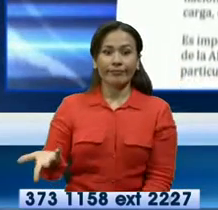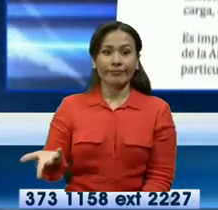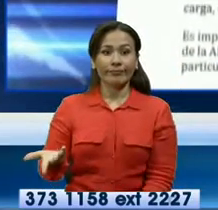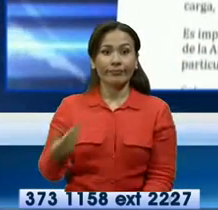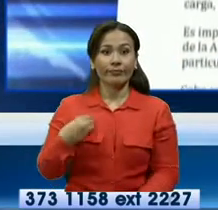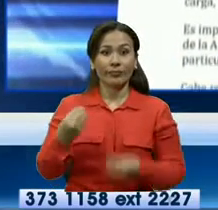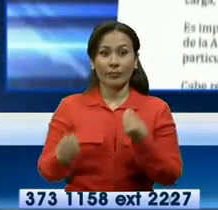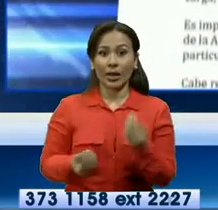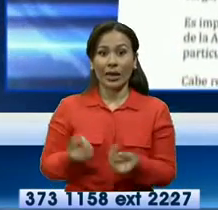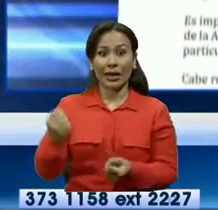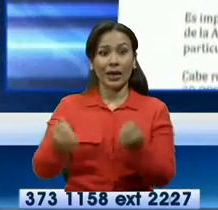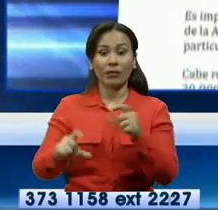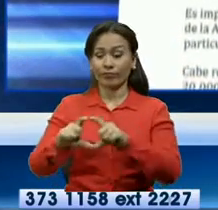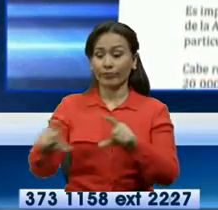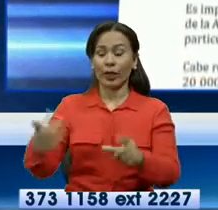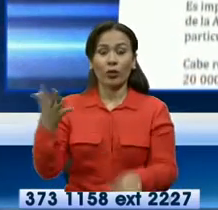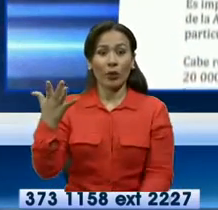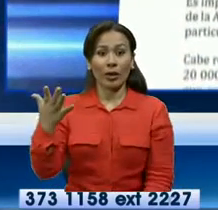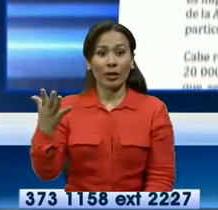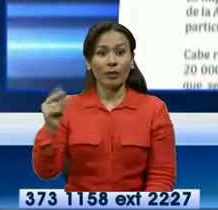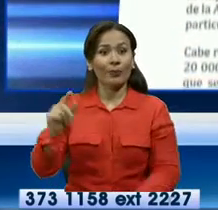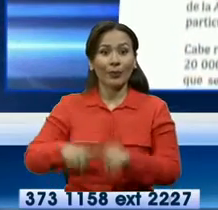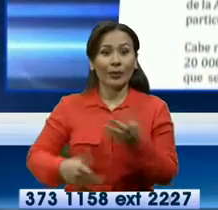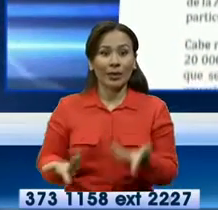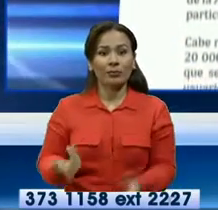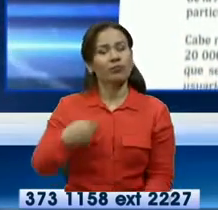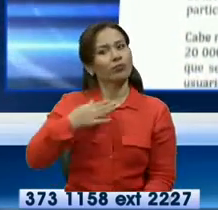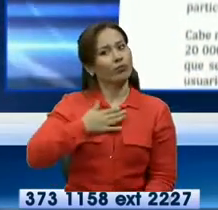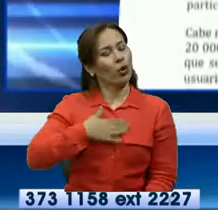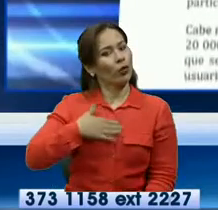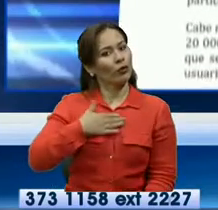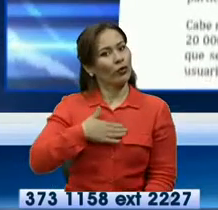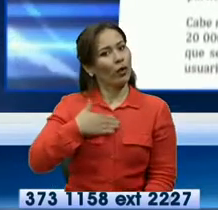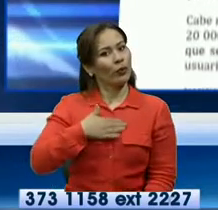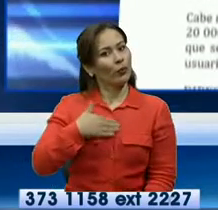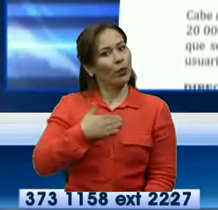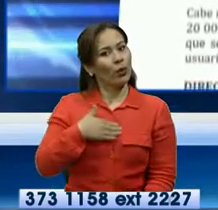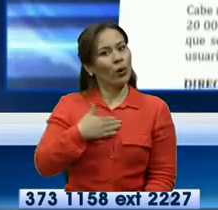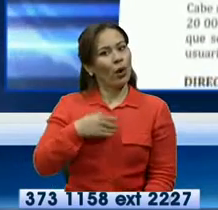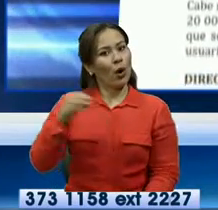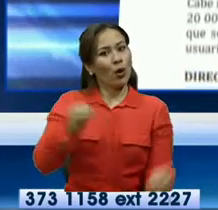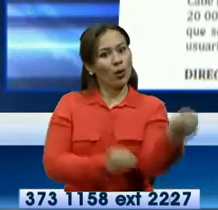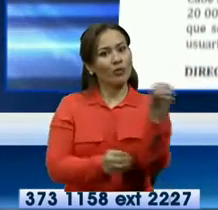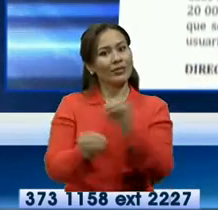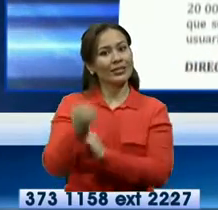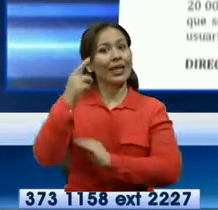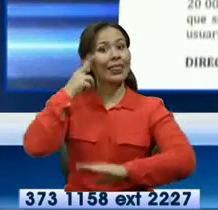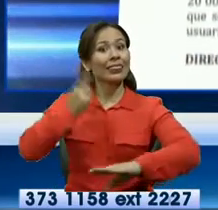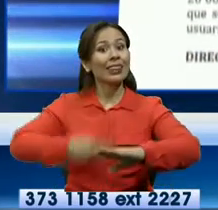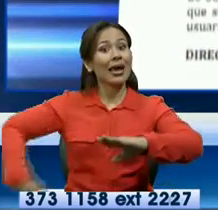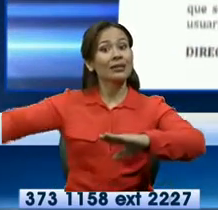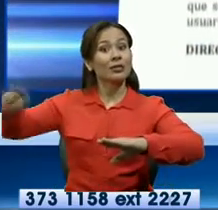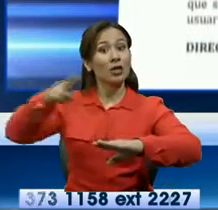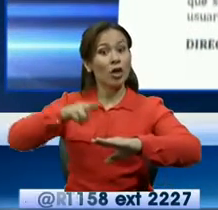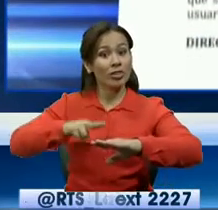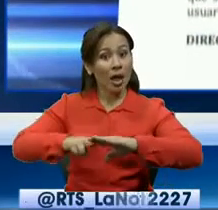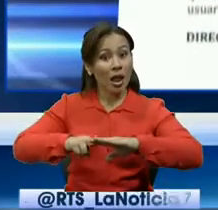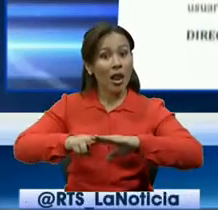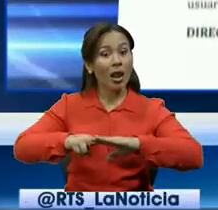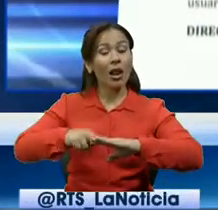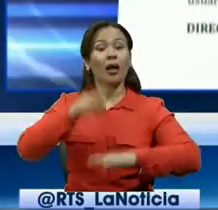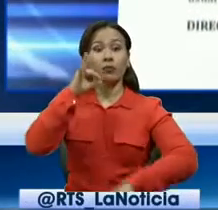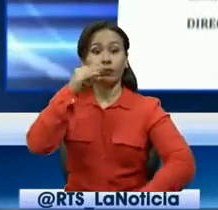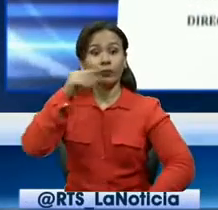Vehículos sin placas no pueden salir. Algo hay que hacer, señores de la ANT. Algo hay que hacer y rápido. Están perjudicando a quienes compran sus